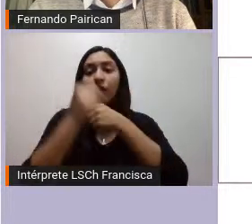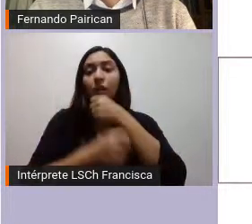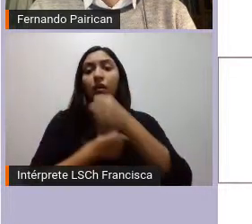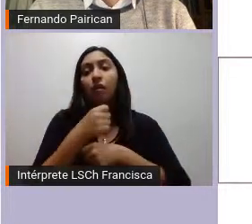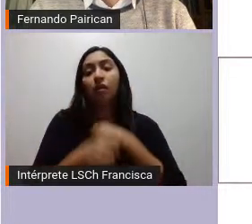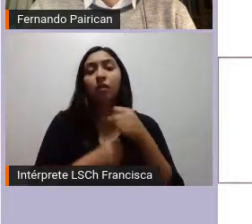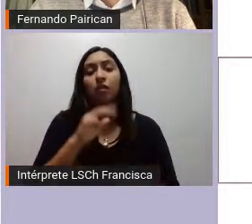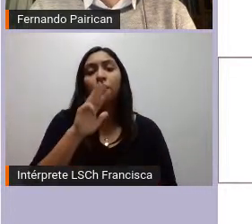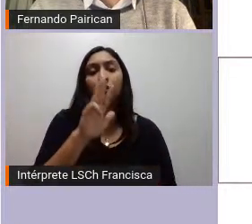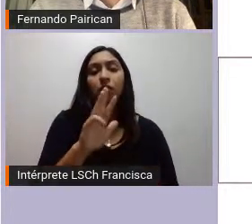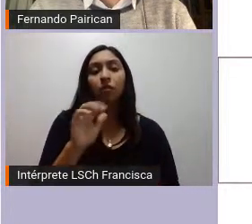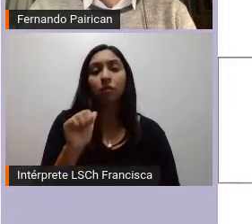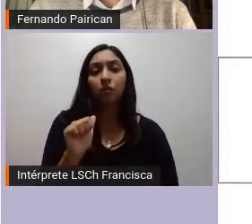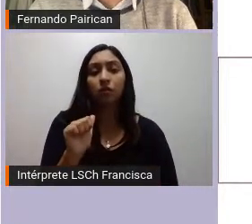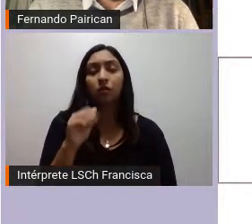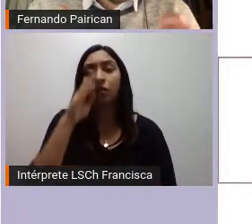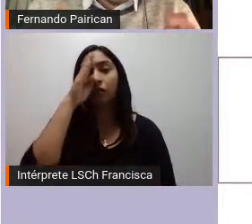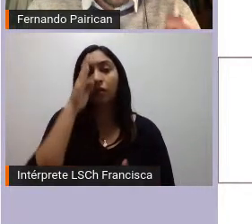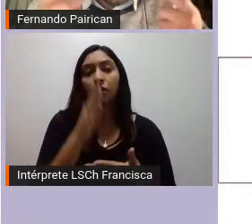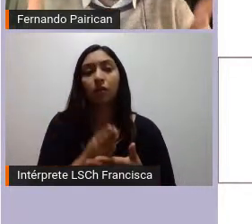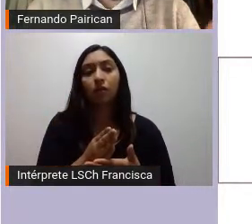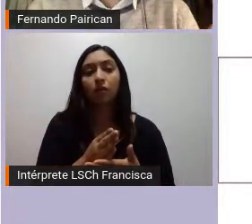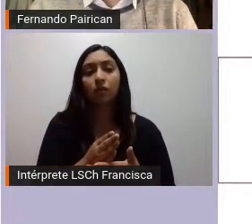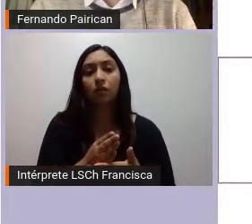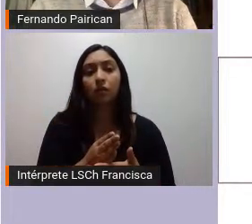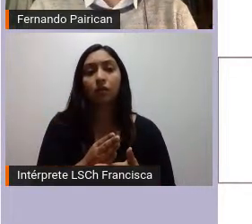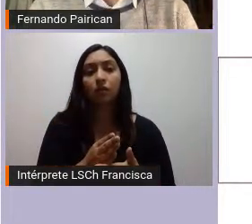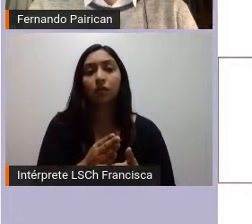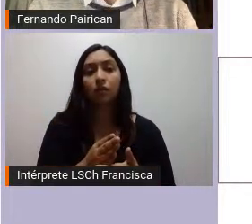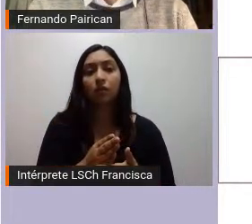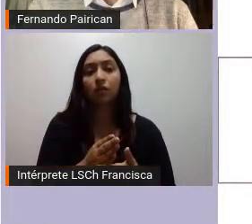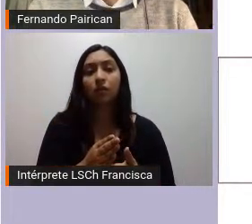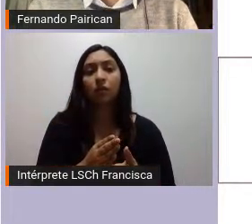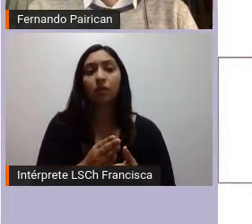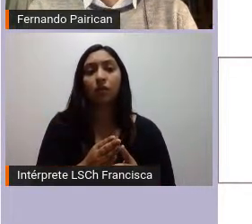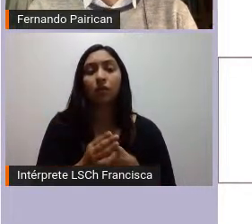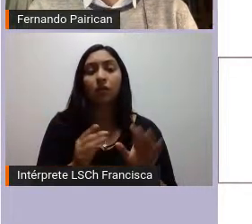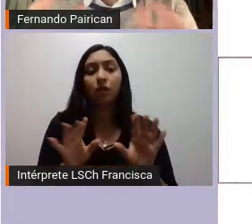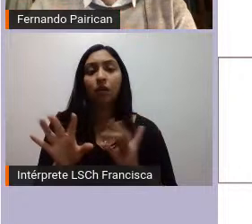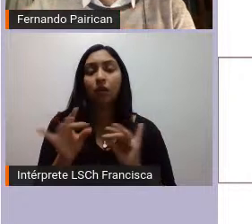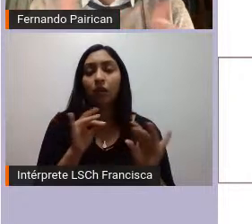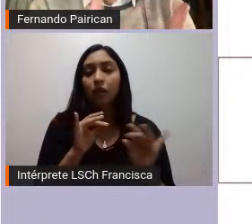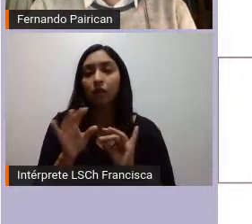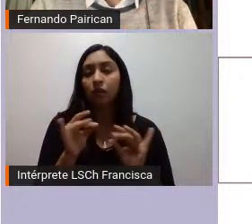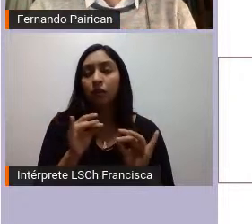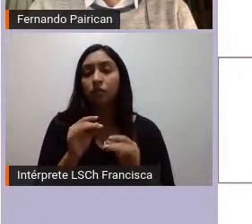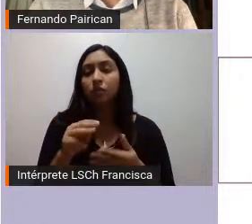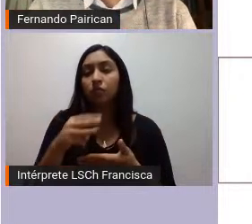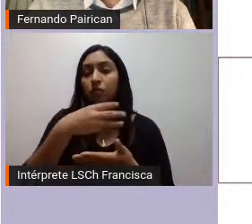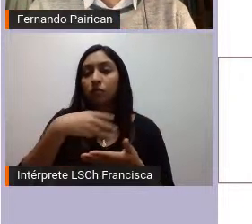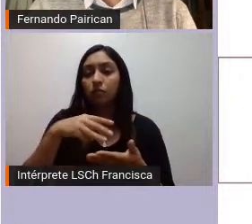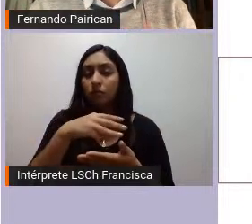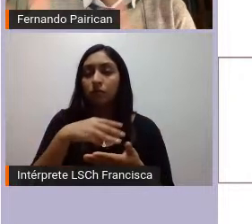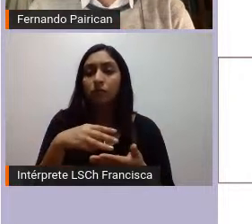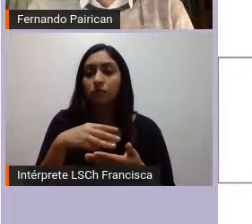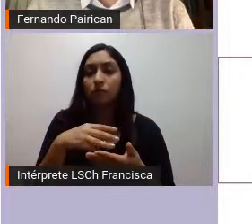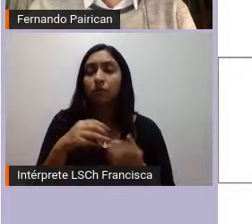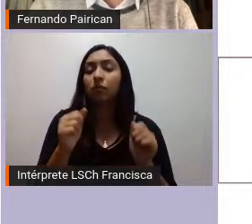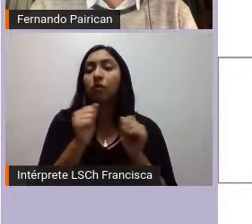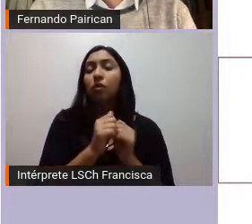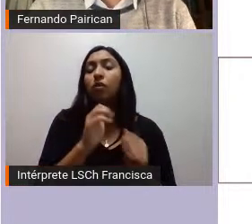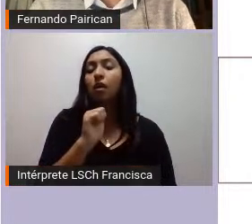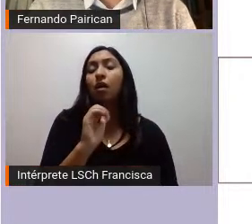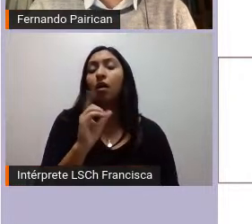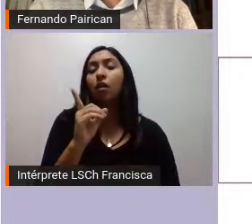hacer de apostar a la elección del municipio con este caso con Adolfo Millagur que es uno de los